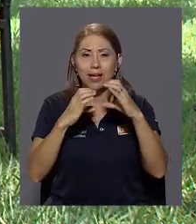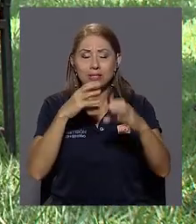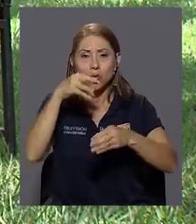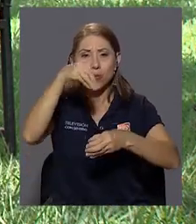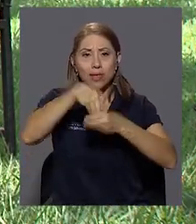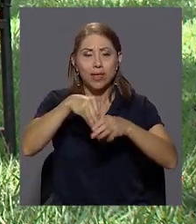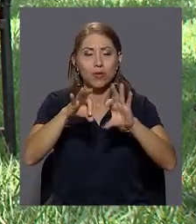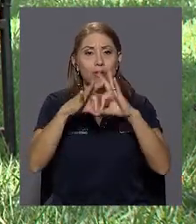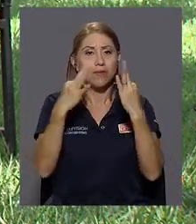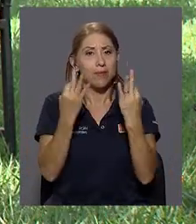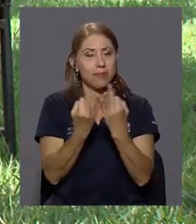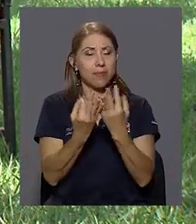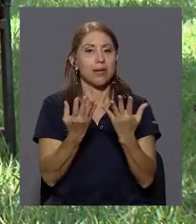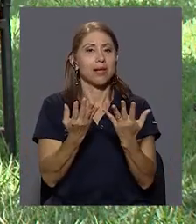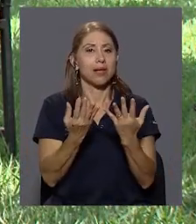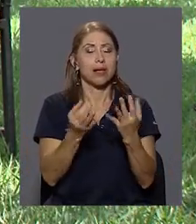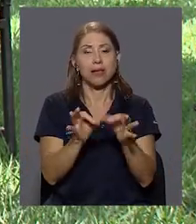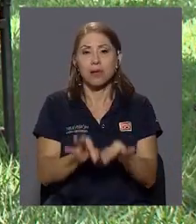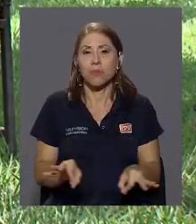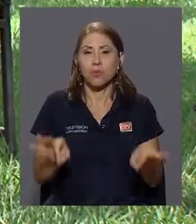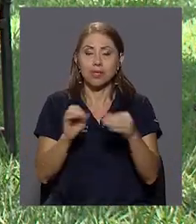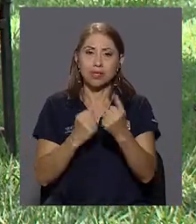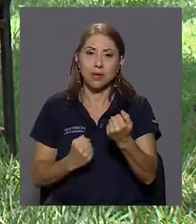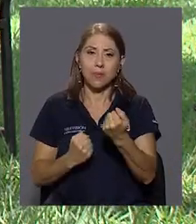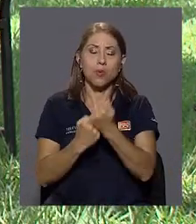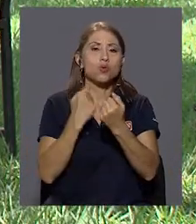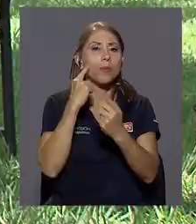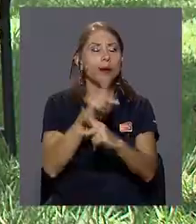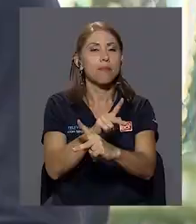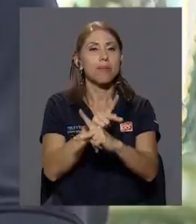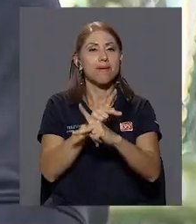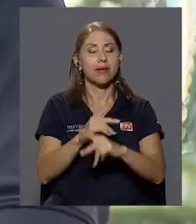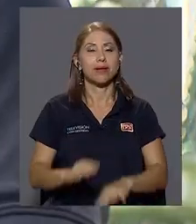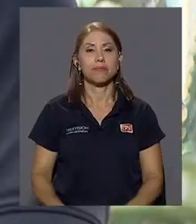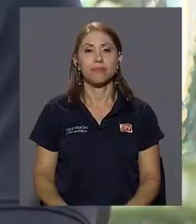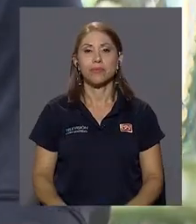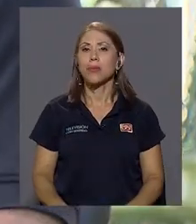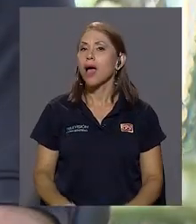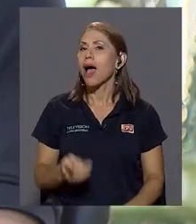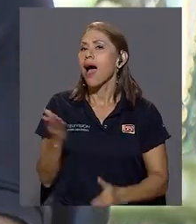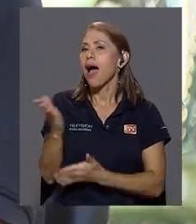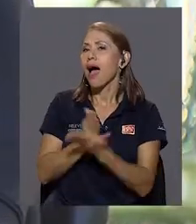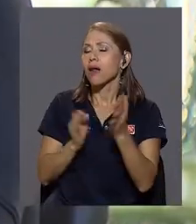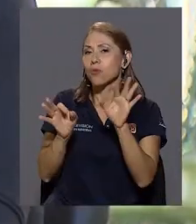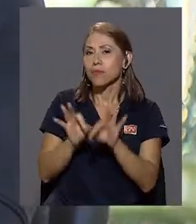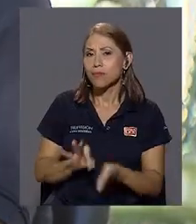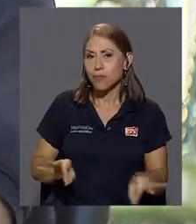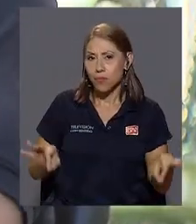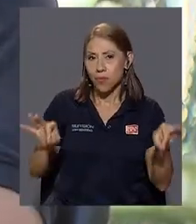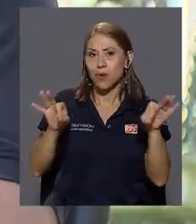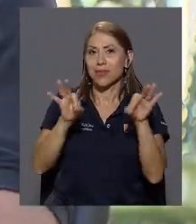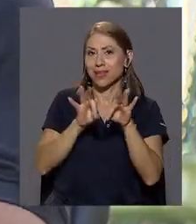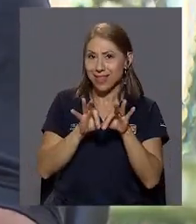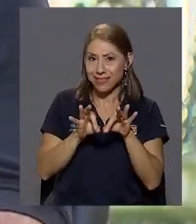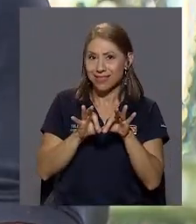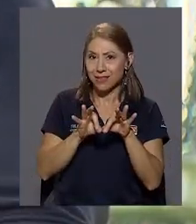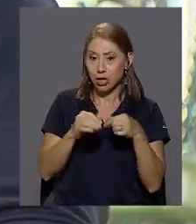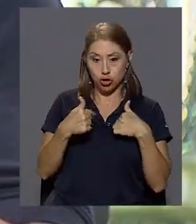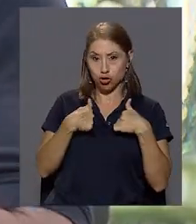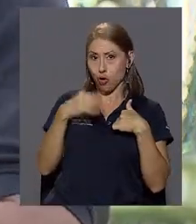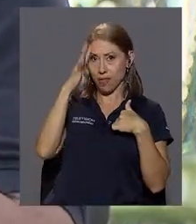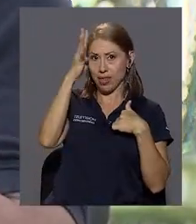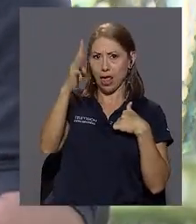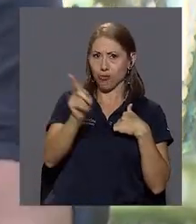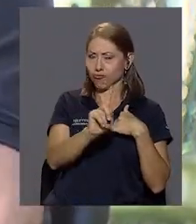comunicación, del apoyo, ¿verdad? Para principalmente prevenir. Un elemento importante en ese sentido, y eso no